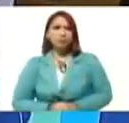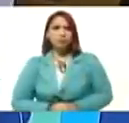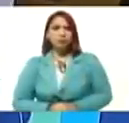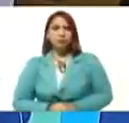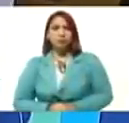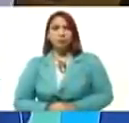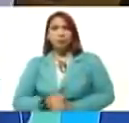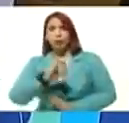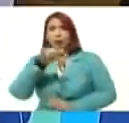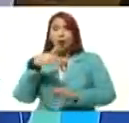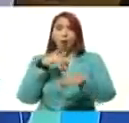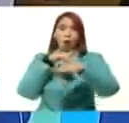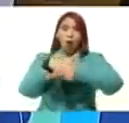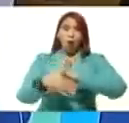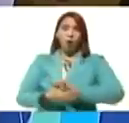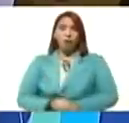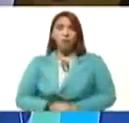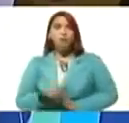a ser Jorge Rodríguez,